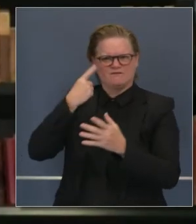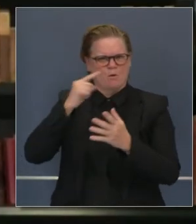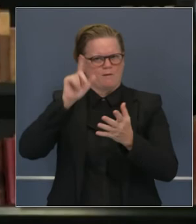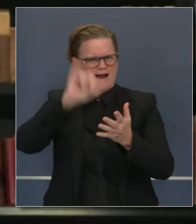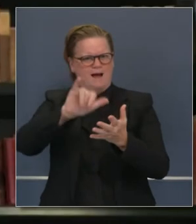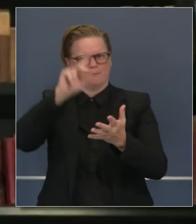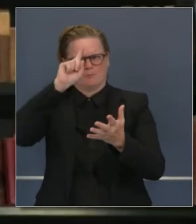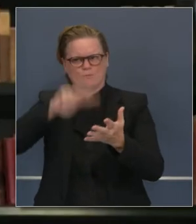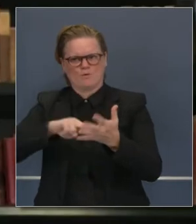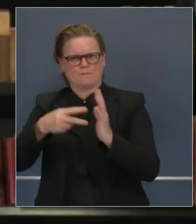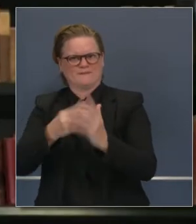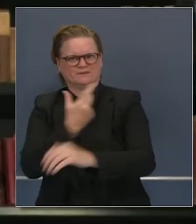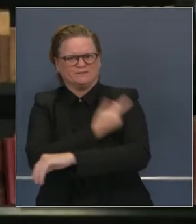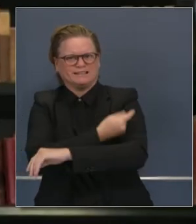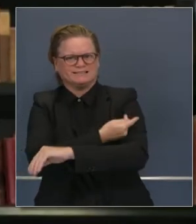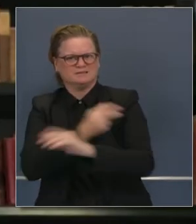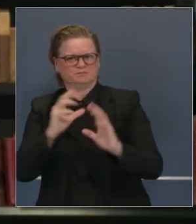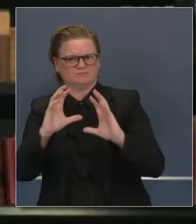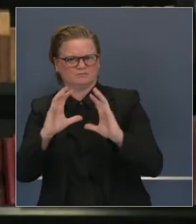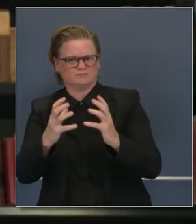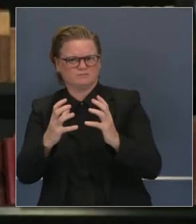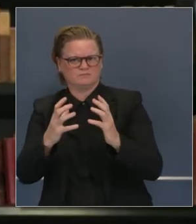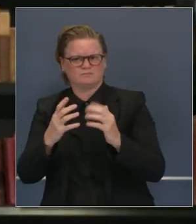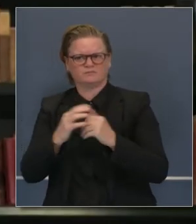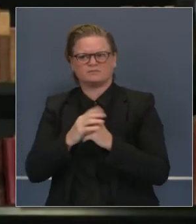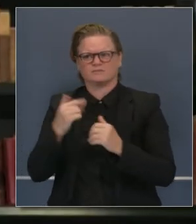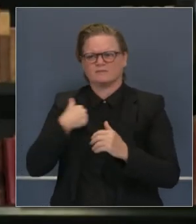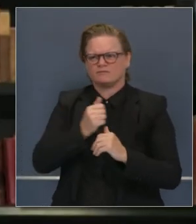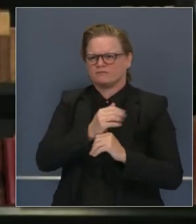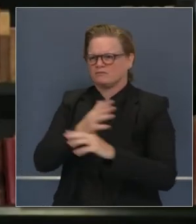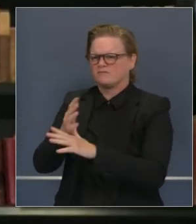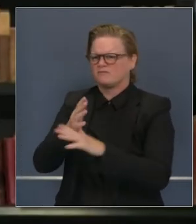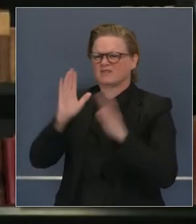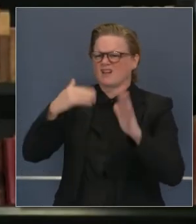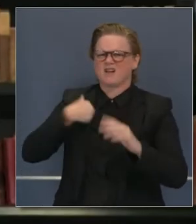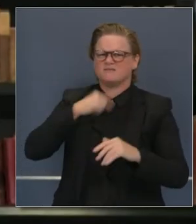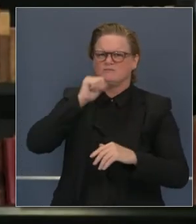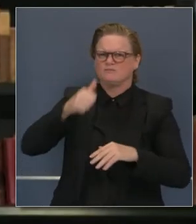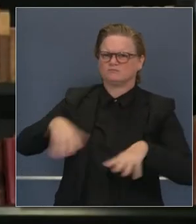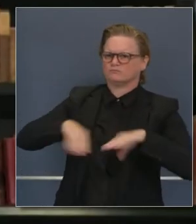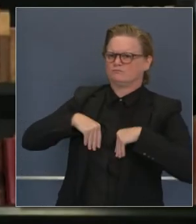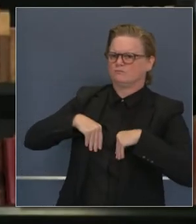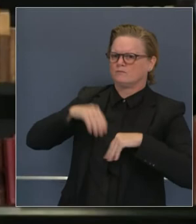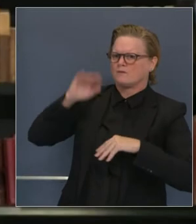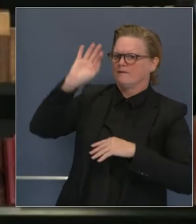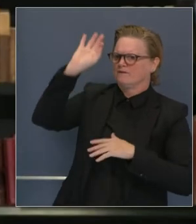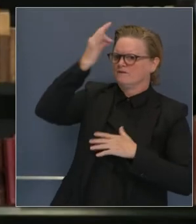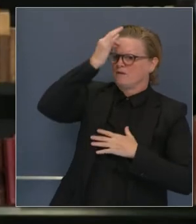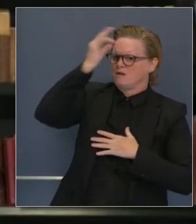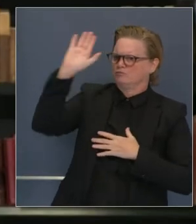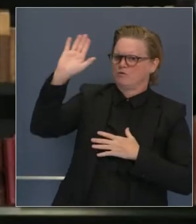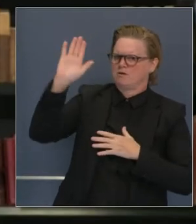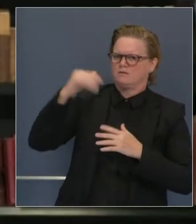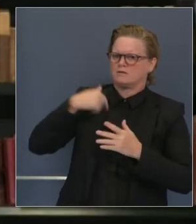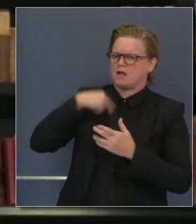cuyo propósito es poner su sello de aprobación, y no valiéndose de nadie